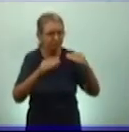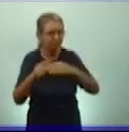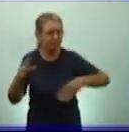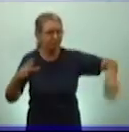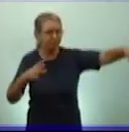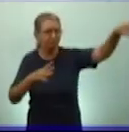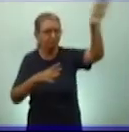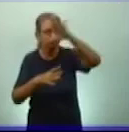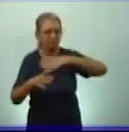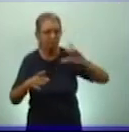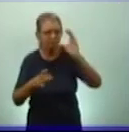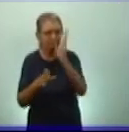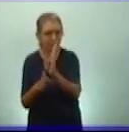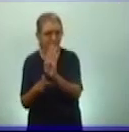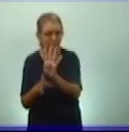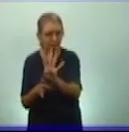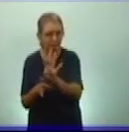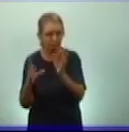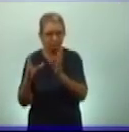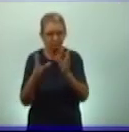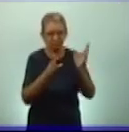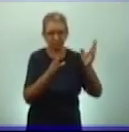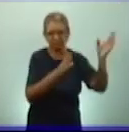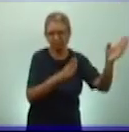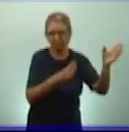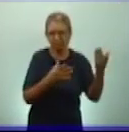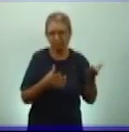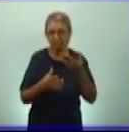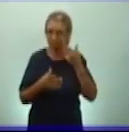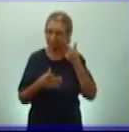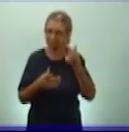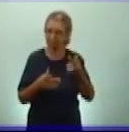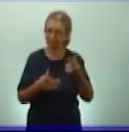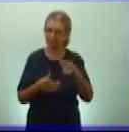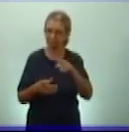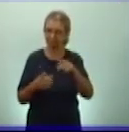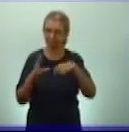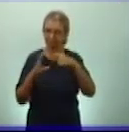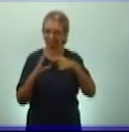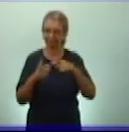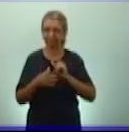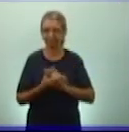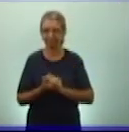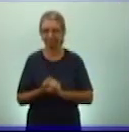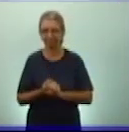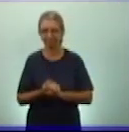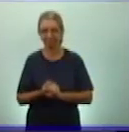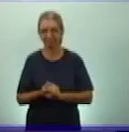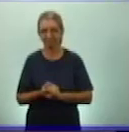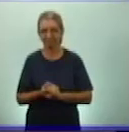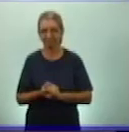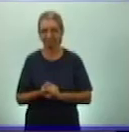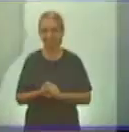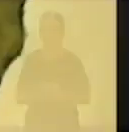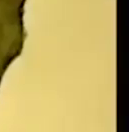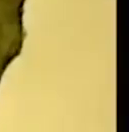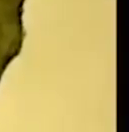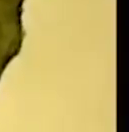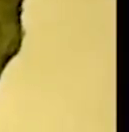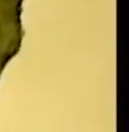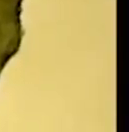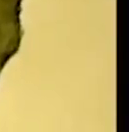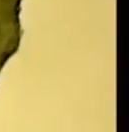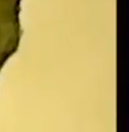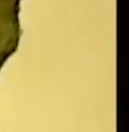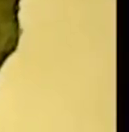Inca? ¿Verdad? Entonces les propongo para esto que veamos el siguiente video. Los Incas eran muy organizados.